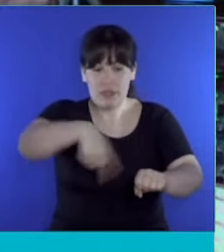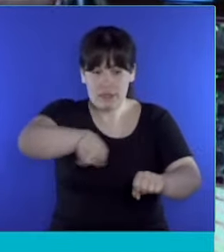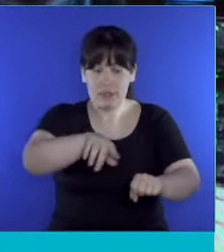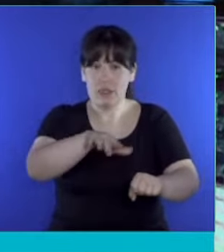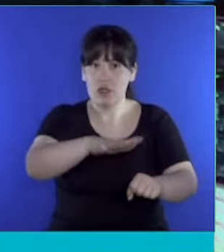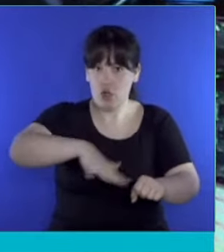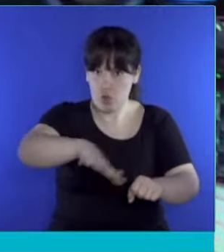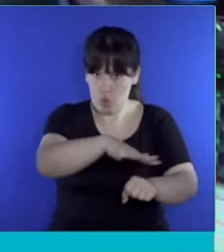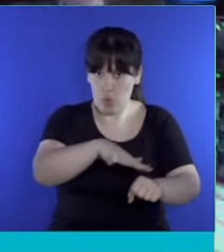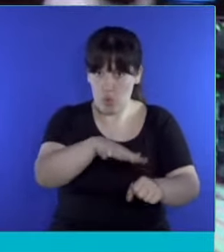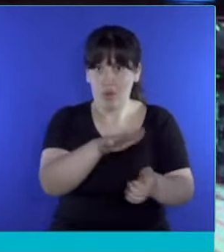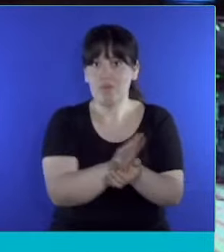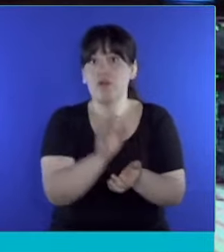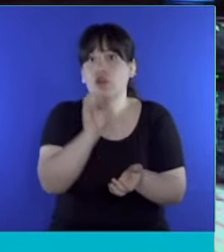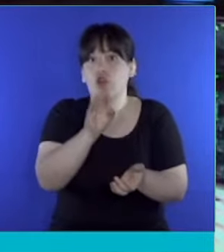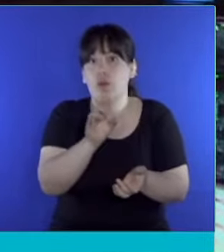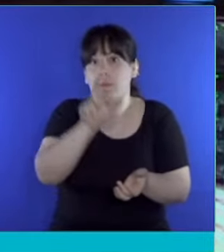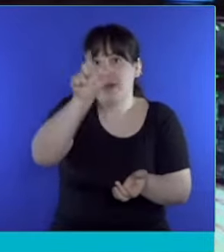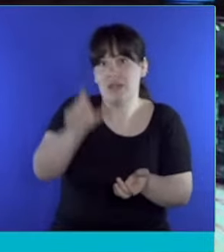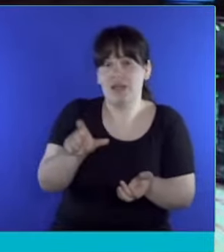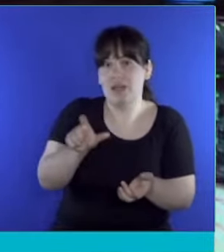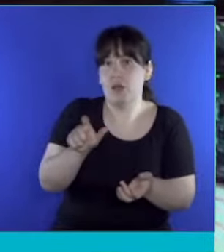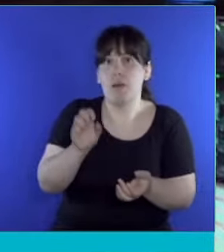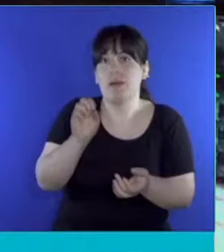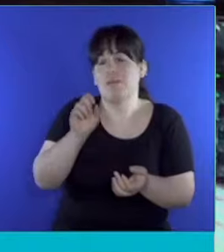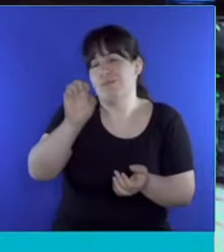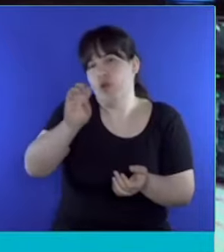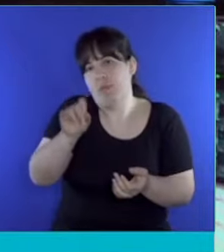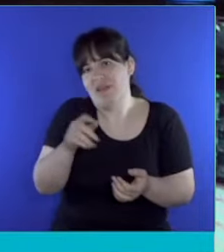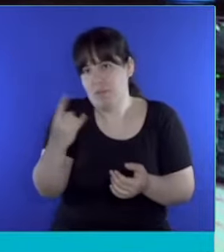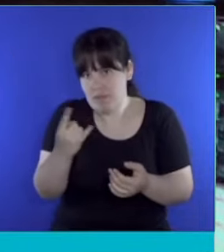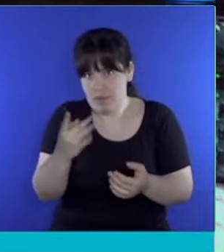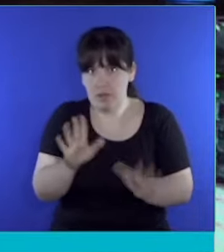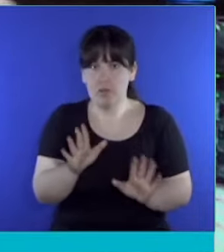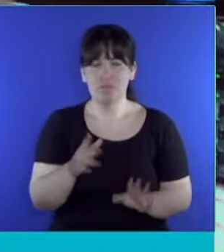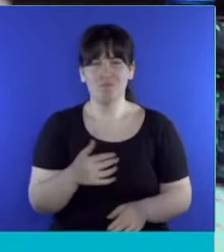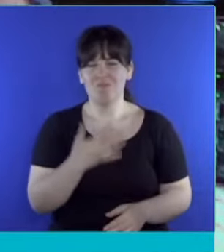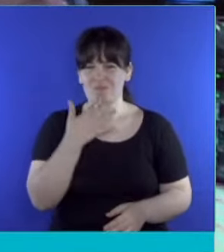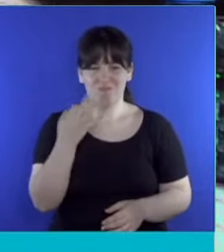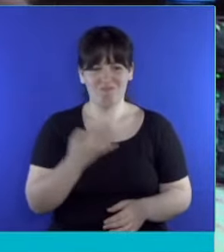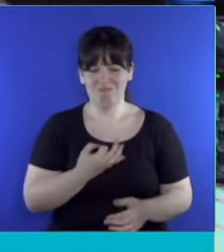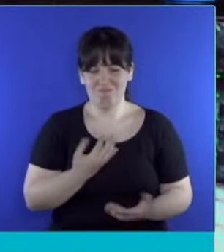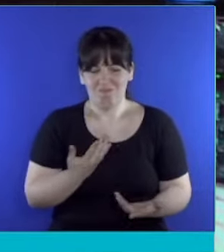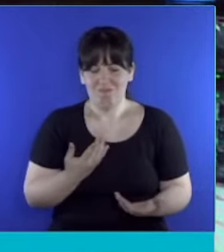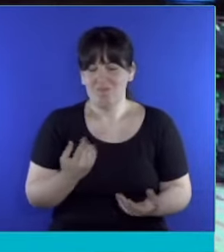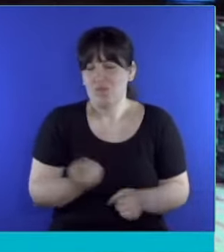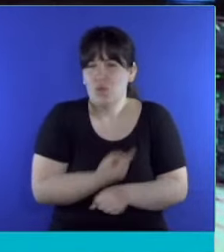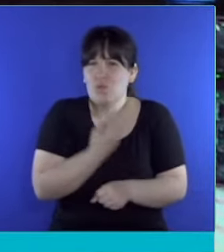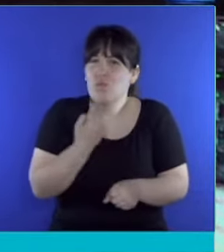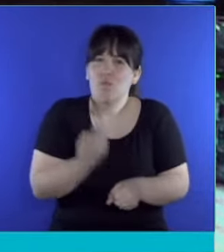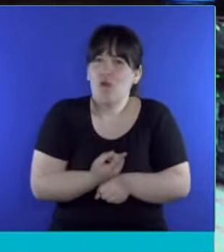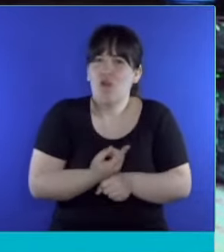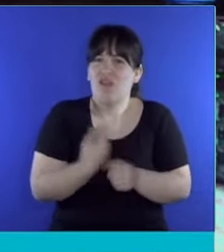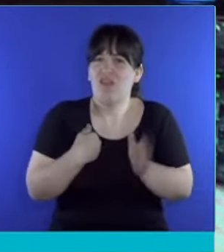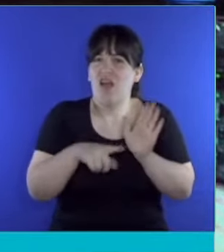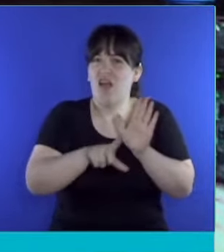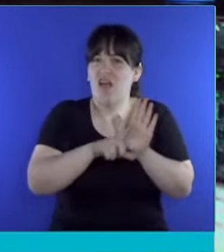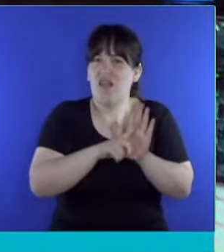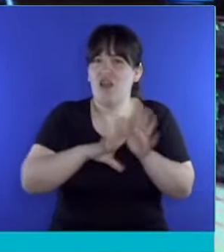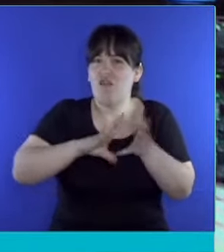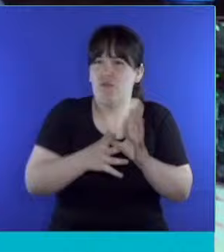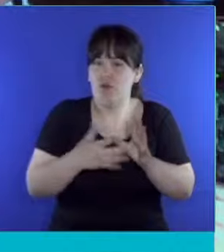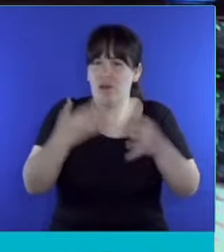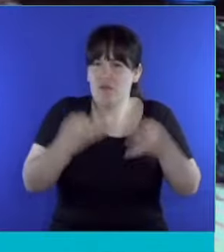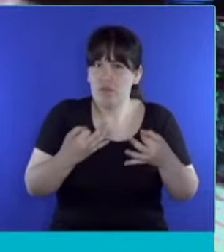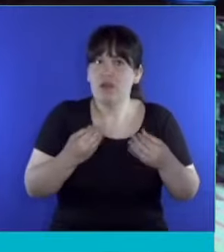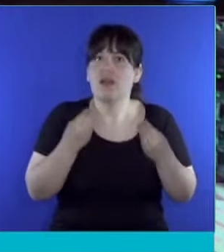registrado a nombre de un seudónimo. Pero en realidad nos dimos cuenta que no importaba cuál era la figura legal, sino que lo que importaba